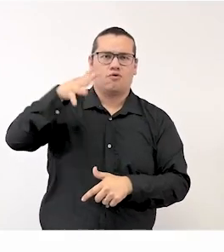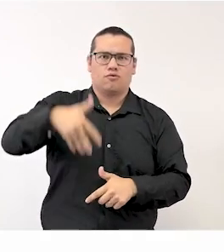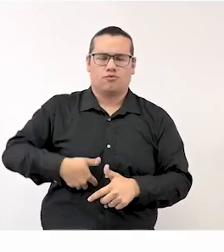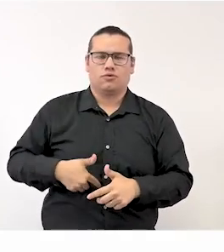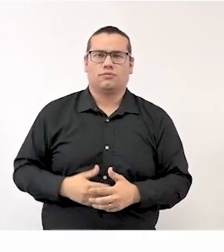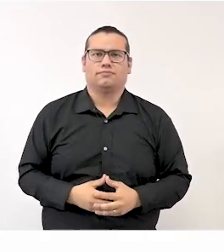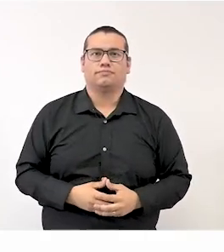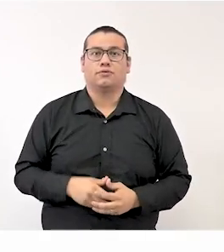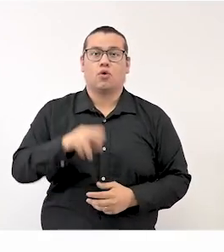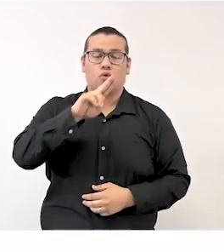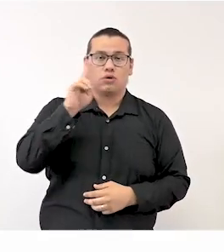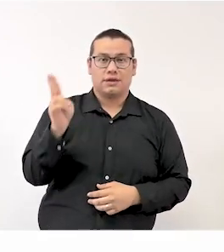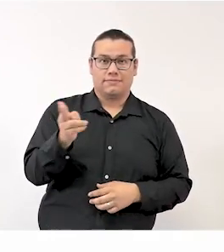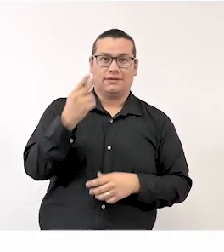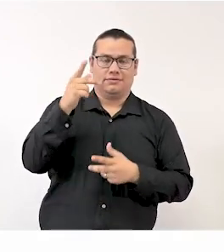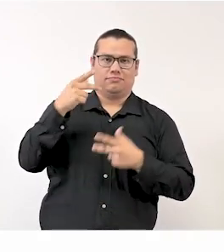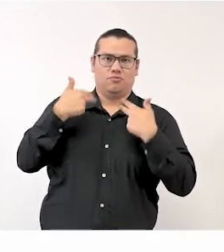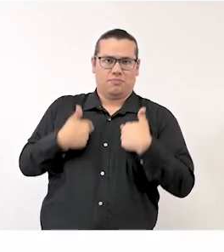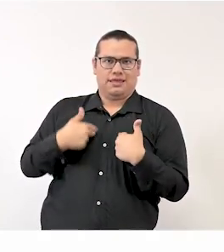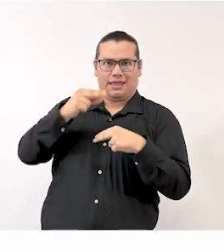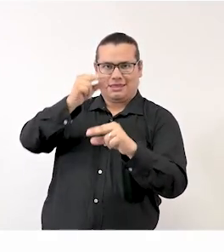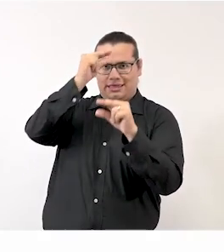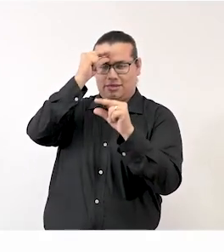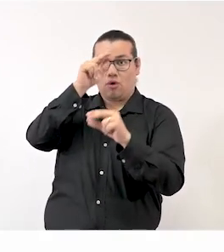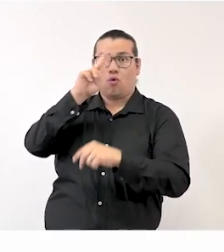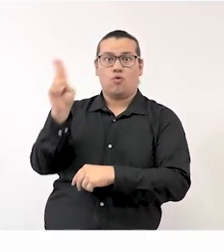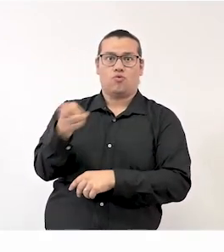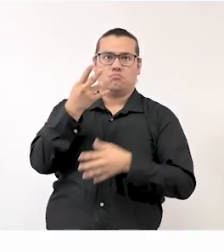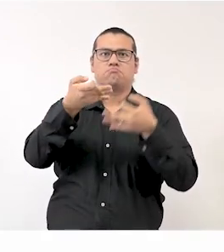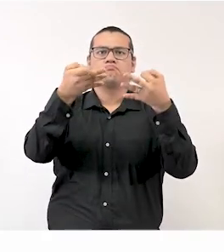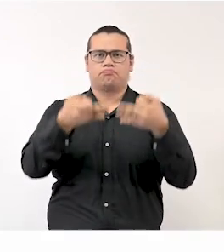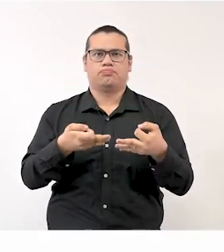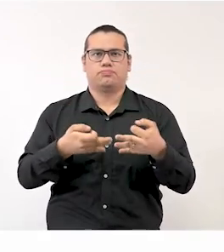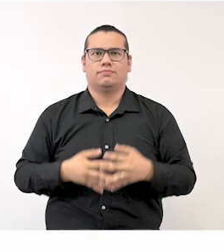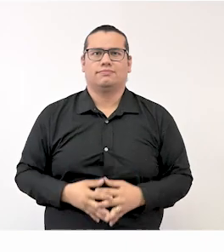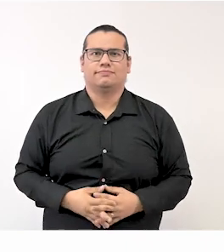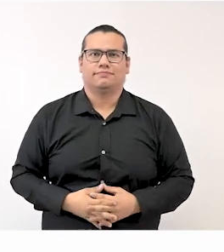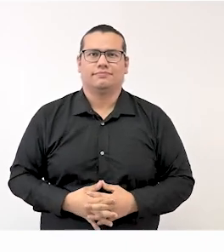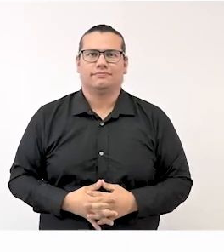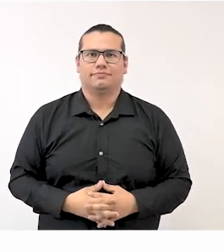Por una humanidad culta, una universidad de excelencia.